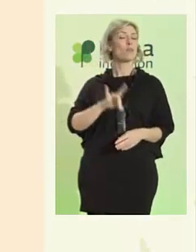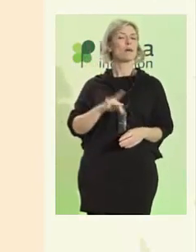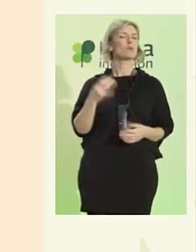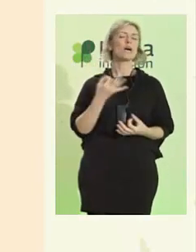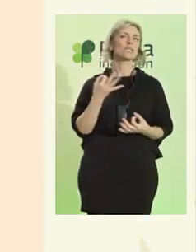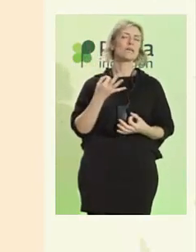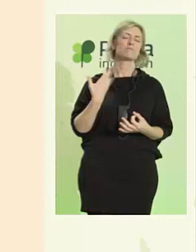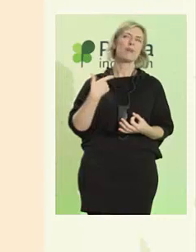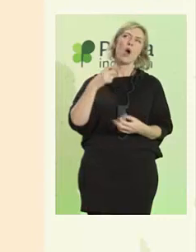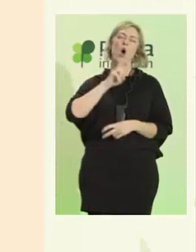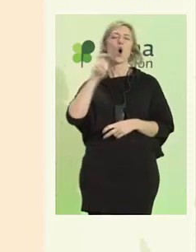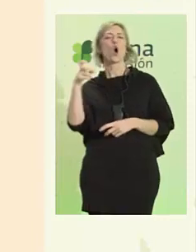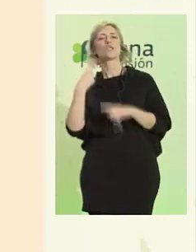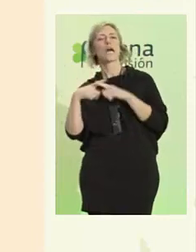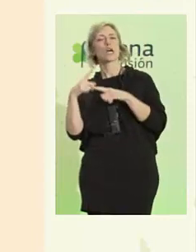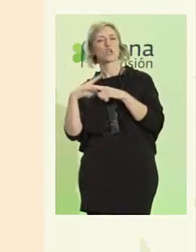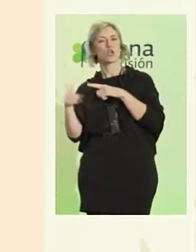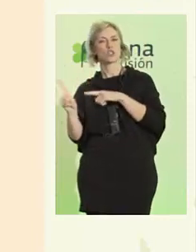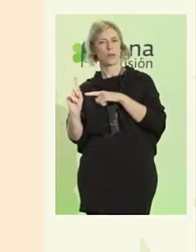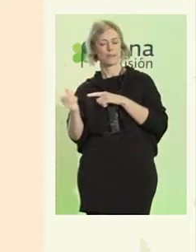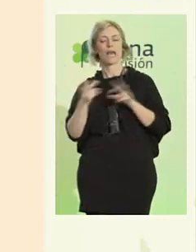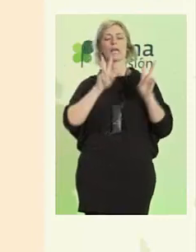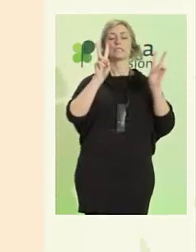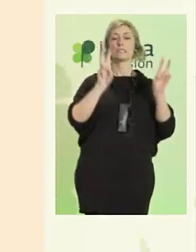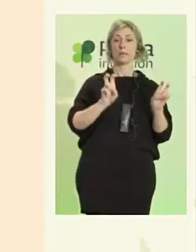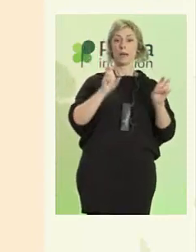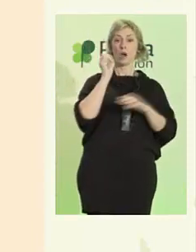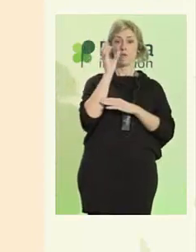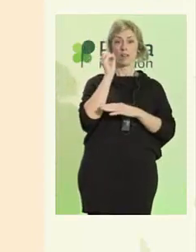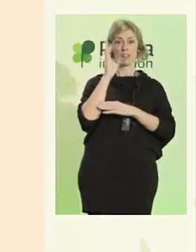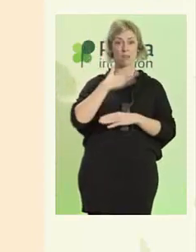otra cosa cuando leemos el título de mi conferencia.